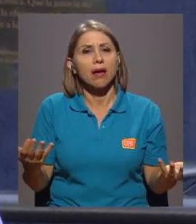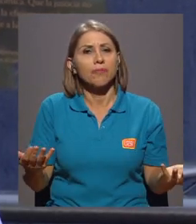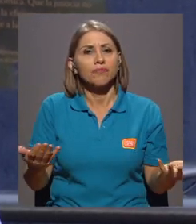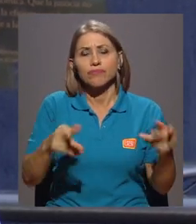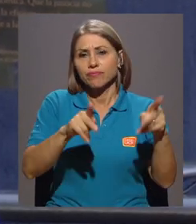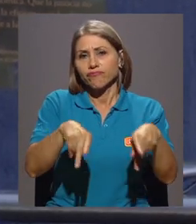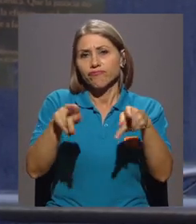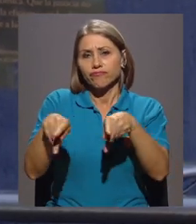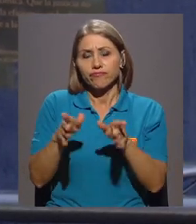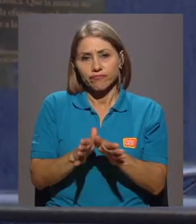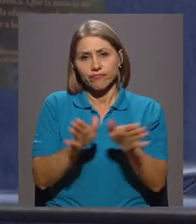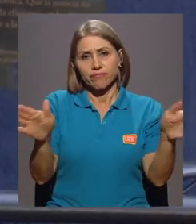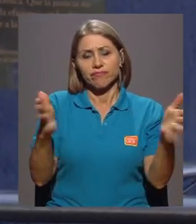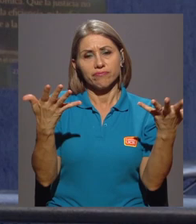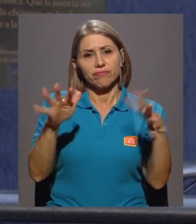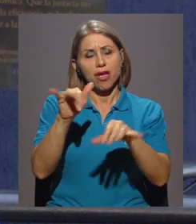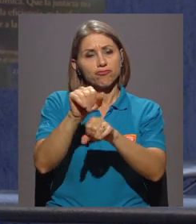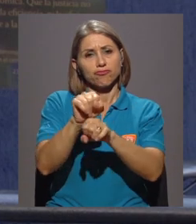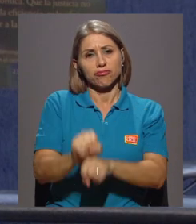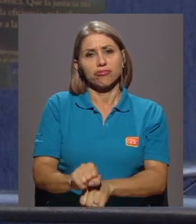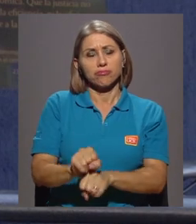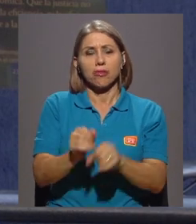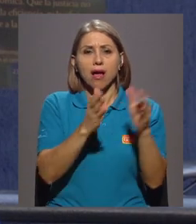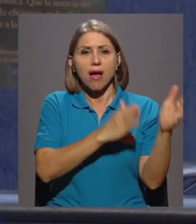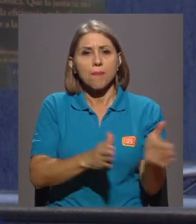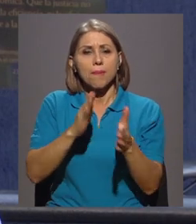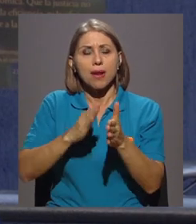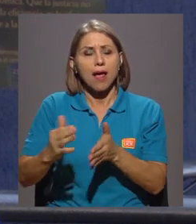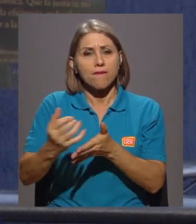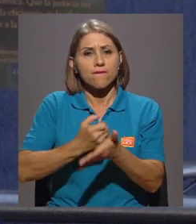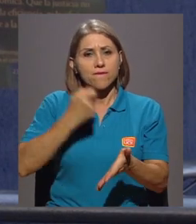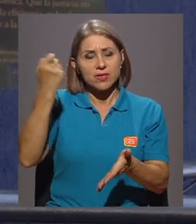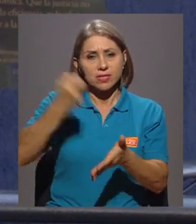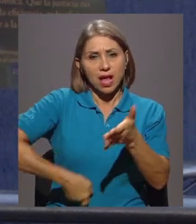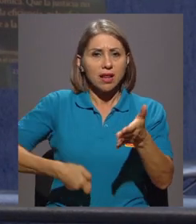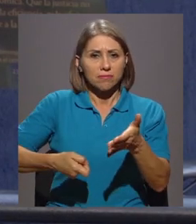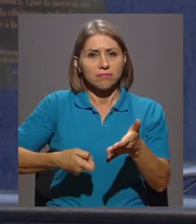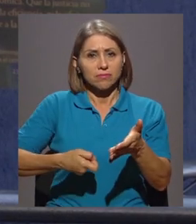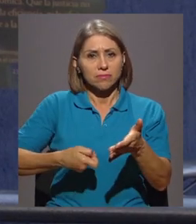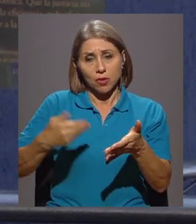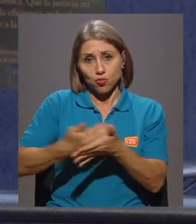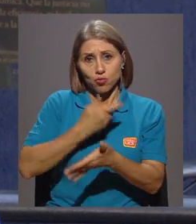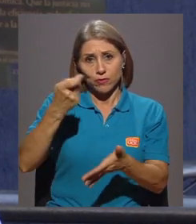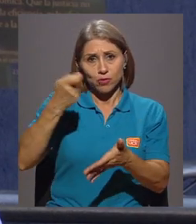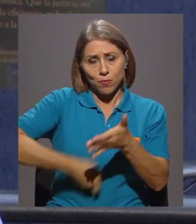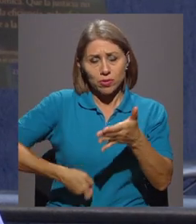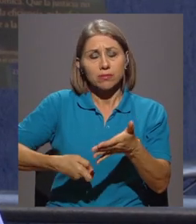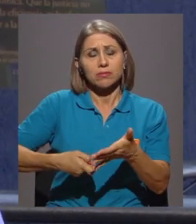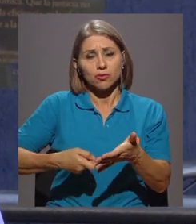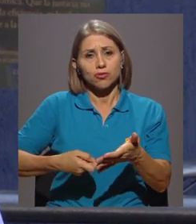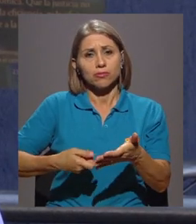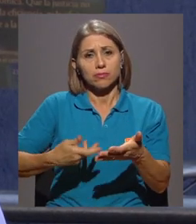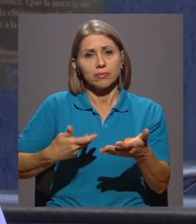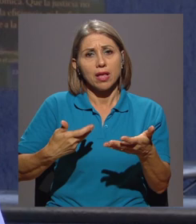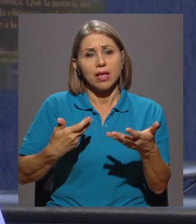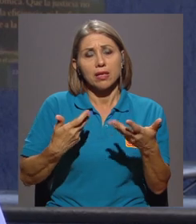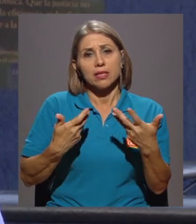la gente en general se acostumbre al plan fiscal, digamos, a la introducción de los nuevos impuestos,